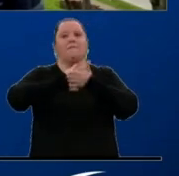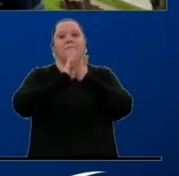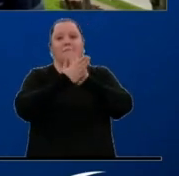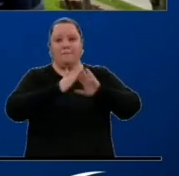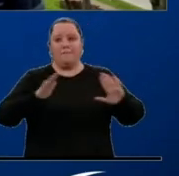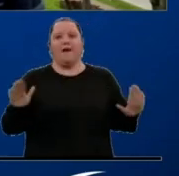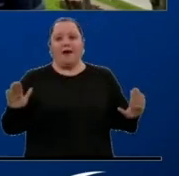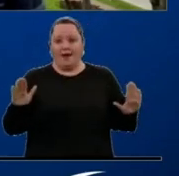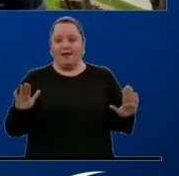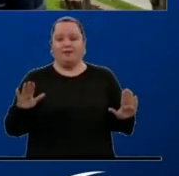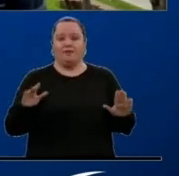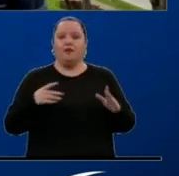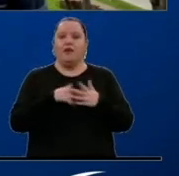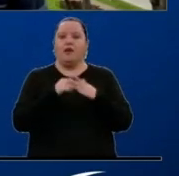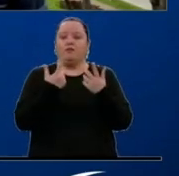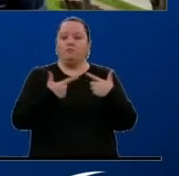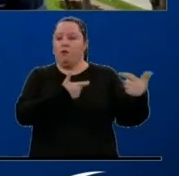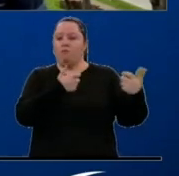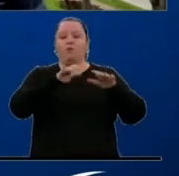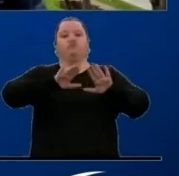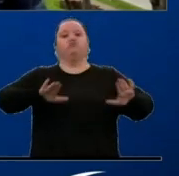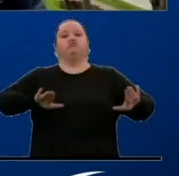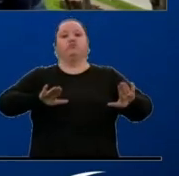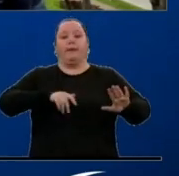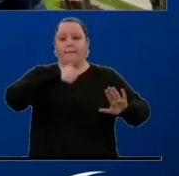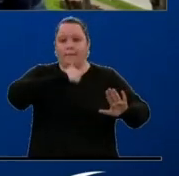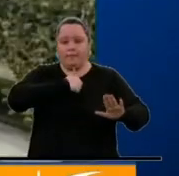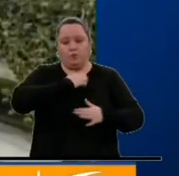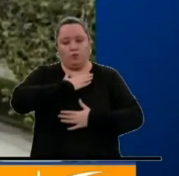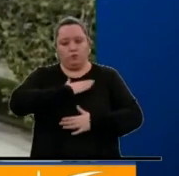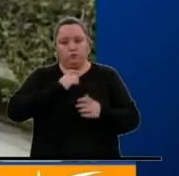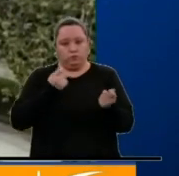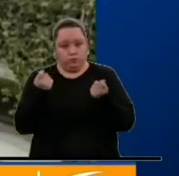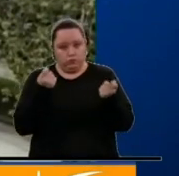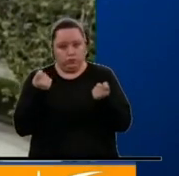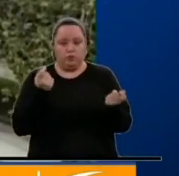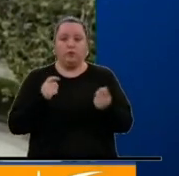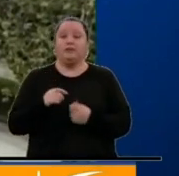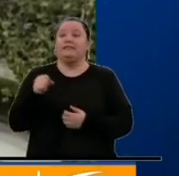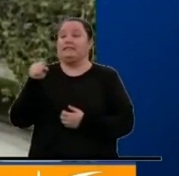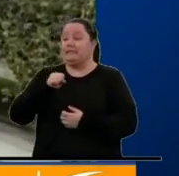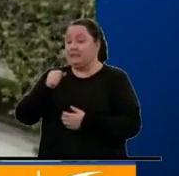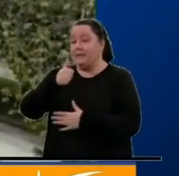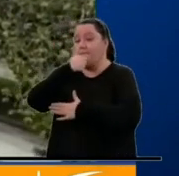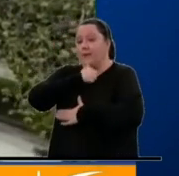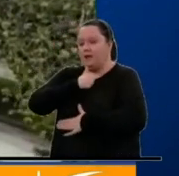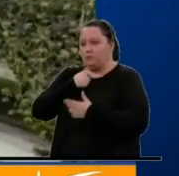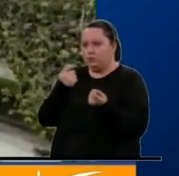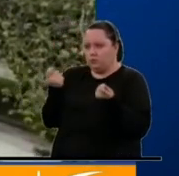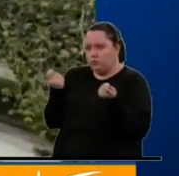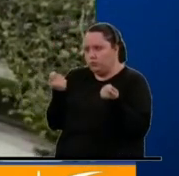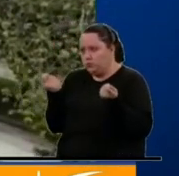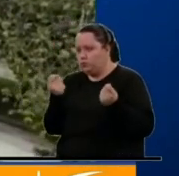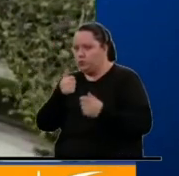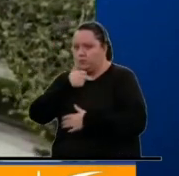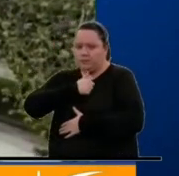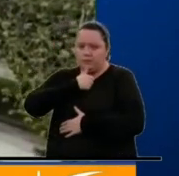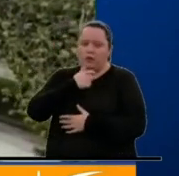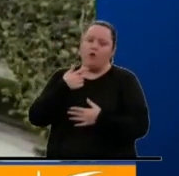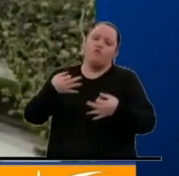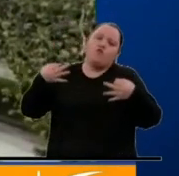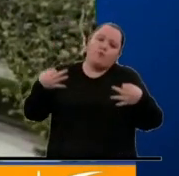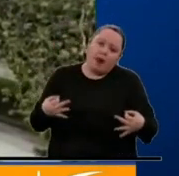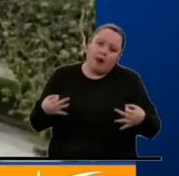de cese bilateral de fuegos. Paciencia y prudencia, mucha prudencia y seguir las formalidades, que a veces son